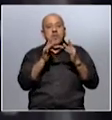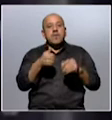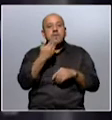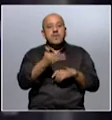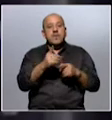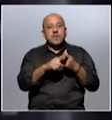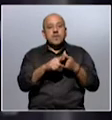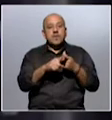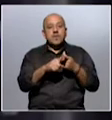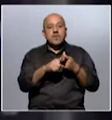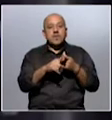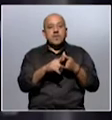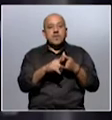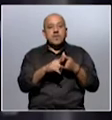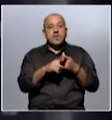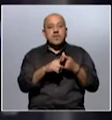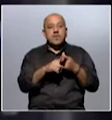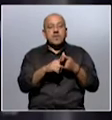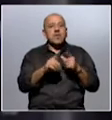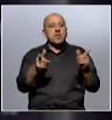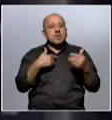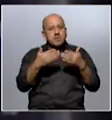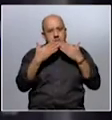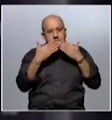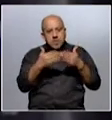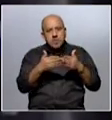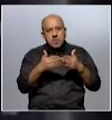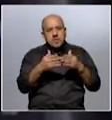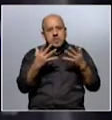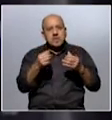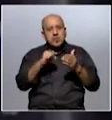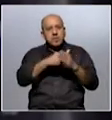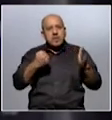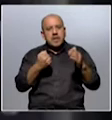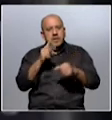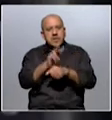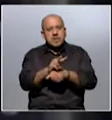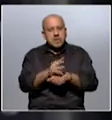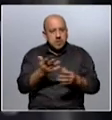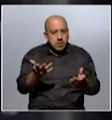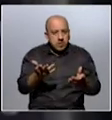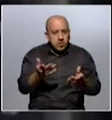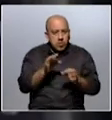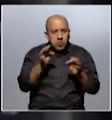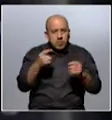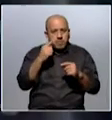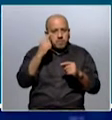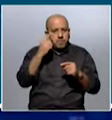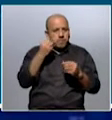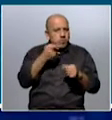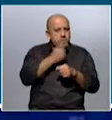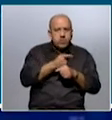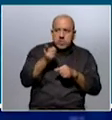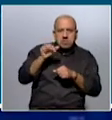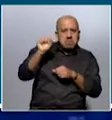tengan la libertad? Porque se les ha preguntado a las personas si querían suportar las visitas o se han tomado medidas por ellas. ¿Por qué?